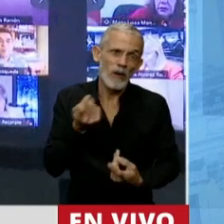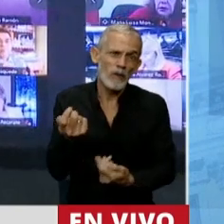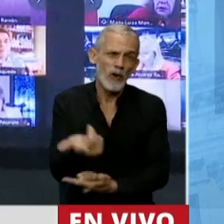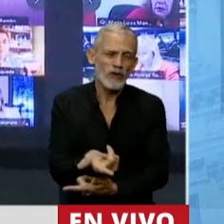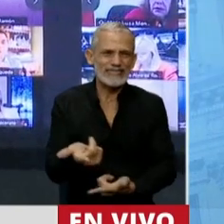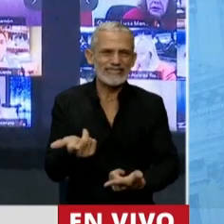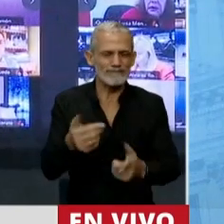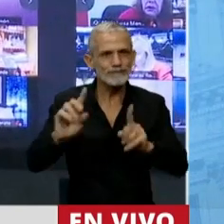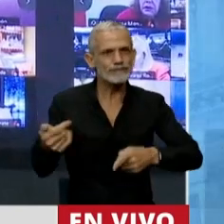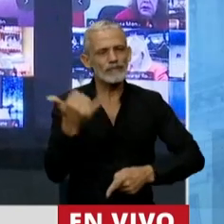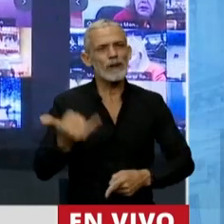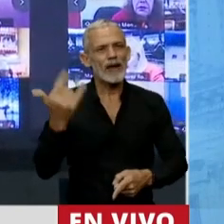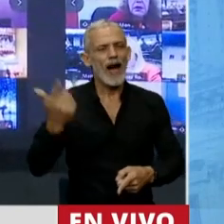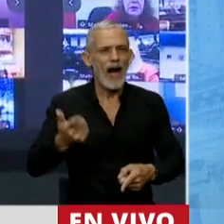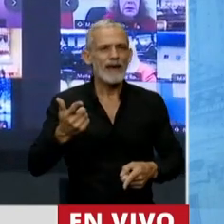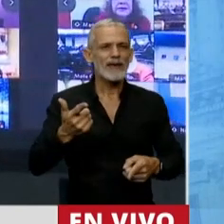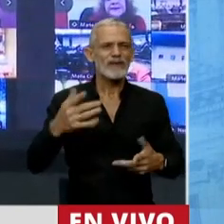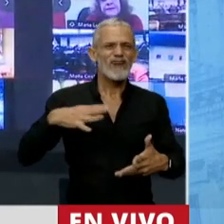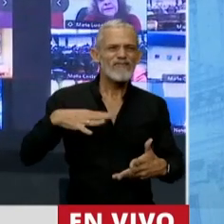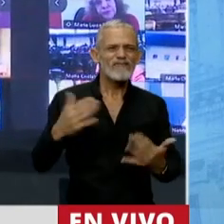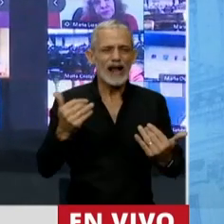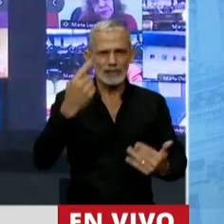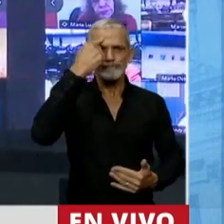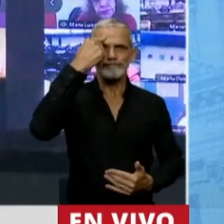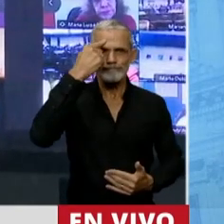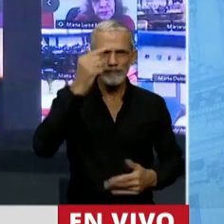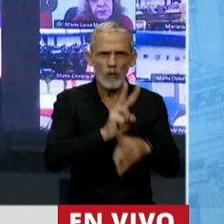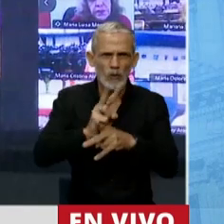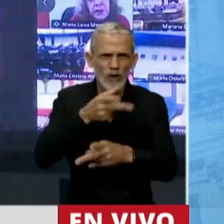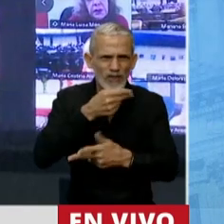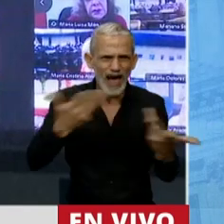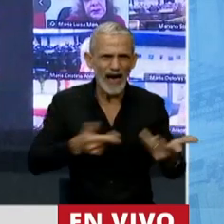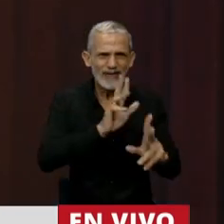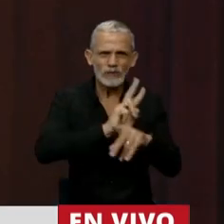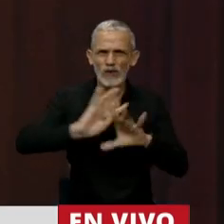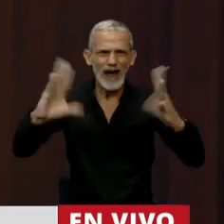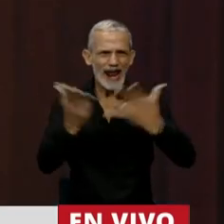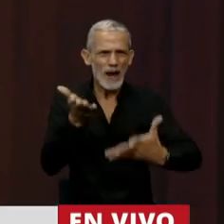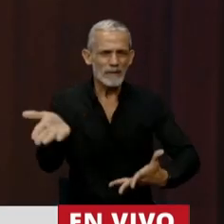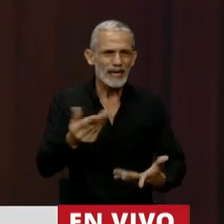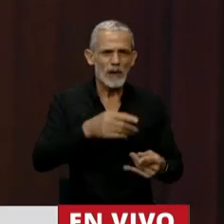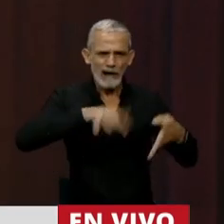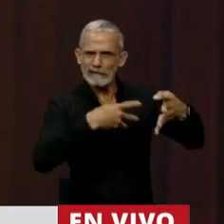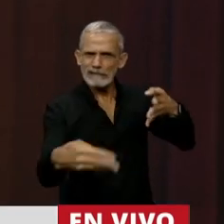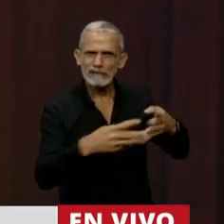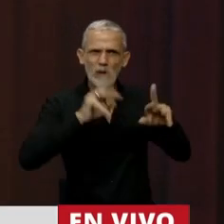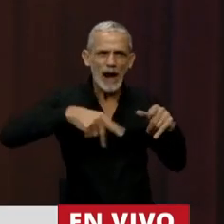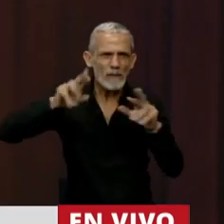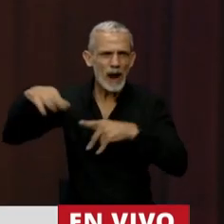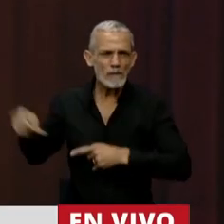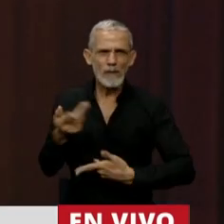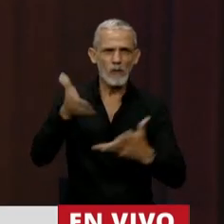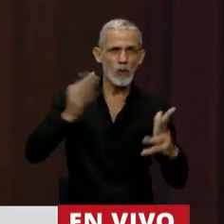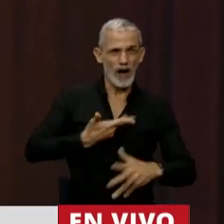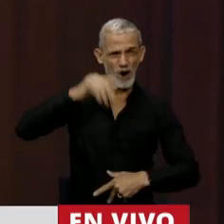Y a esto tenemos que agregar también la falta de conciencia ambiental a la hora de planificar políticas públicas por